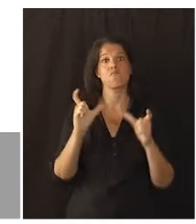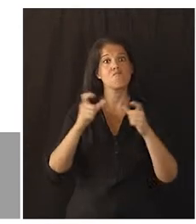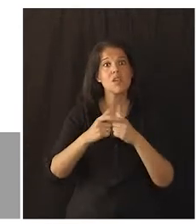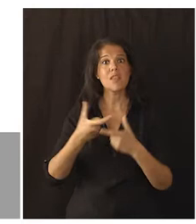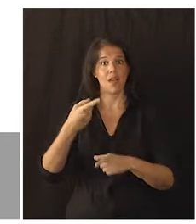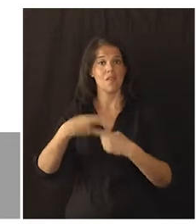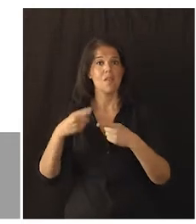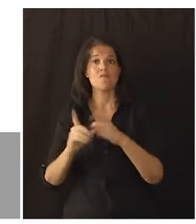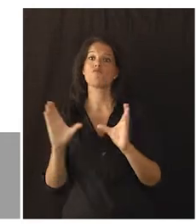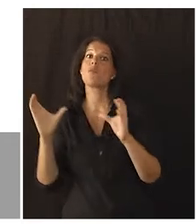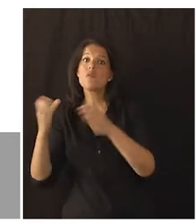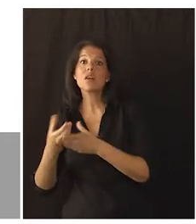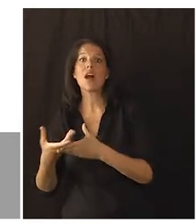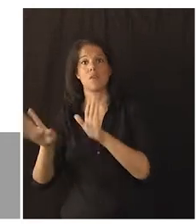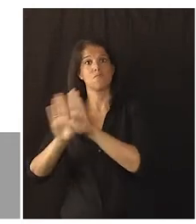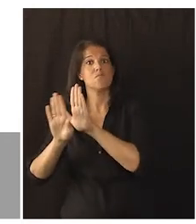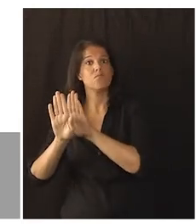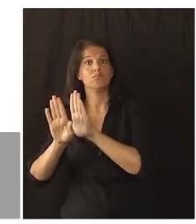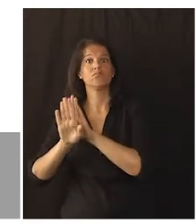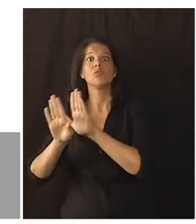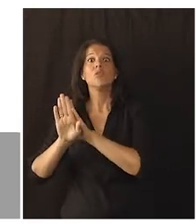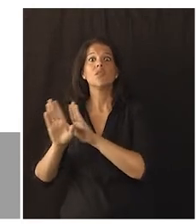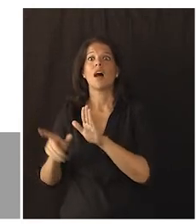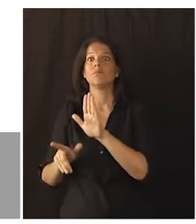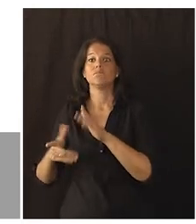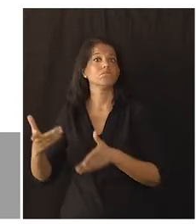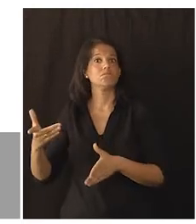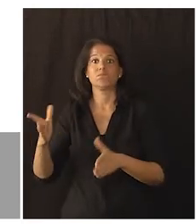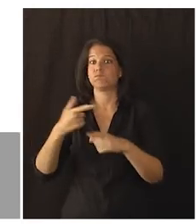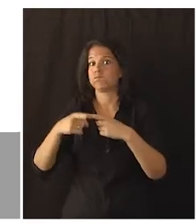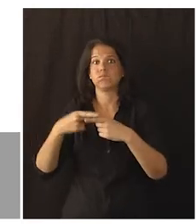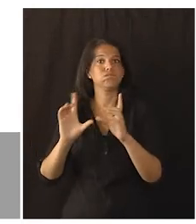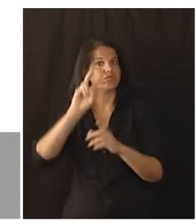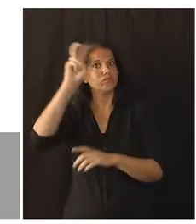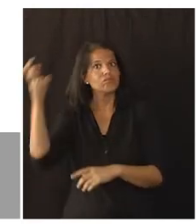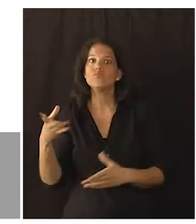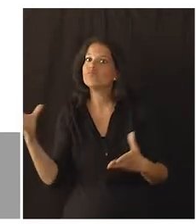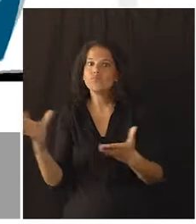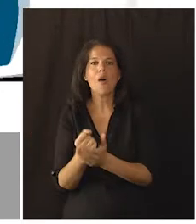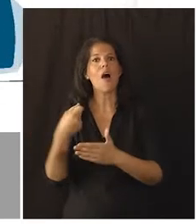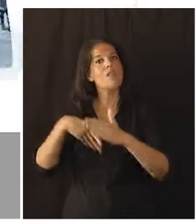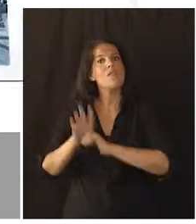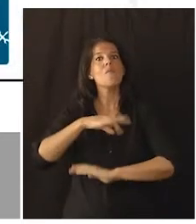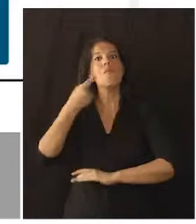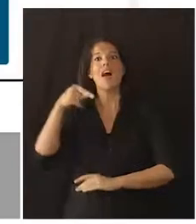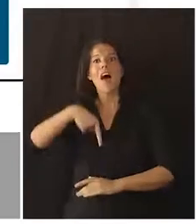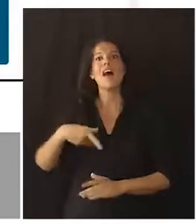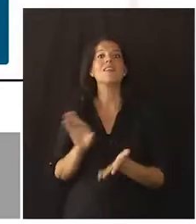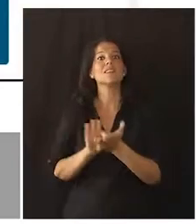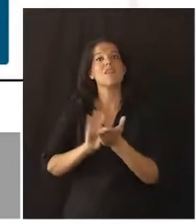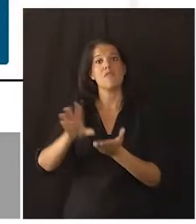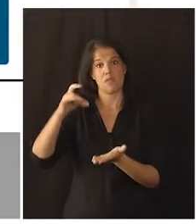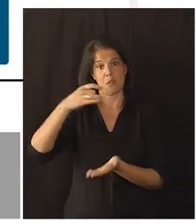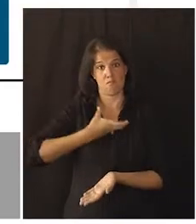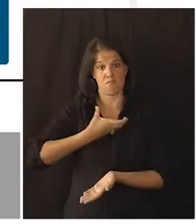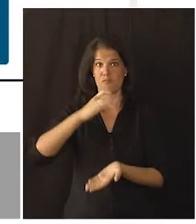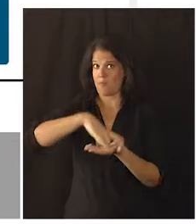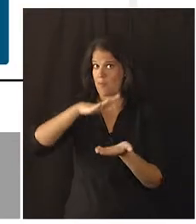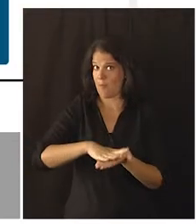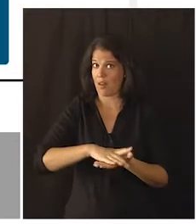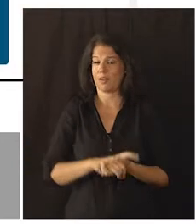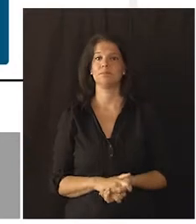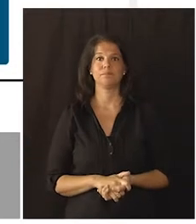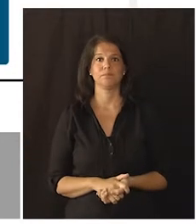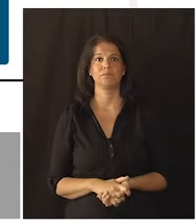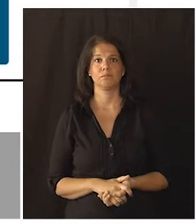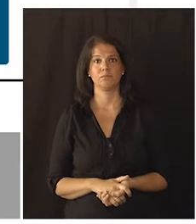comunidades de bienes, comunidades de propietarios, juntas vecinales, pueden acceder a este servicio del Ayuntamiento de Málaga.